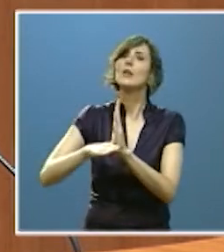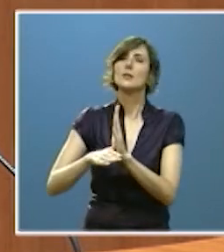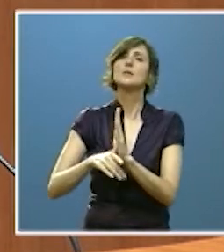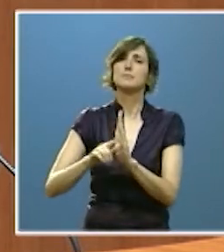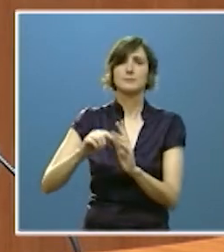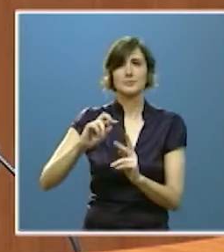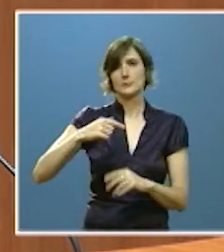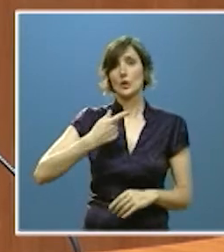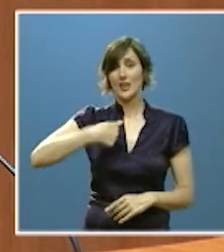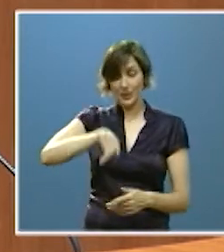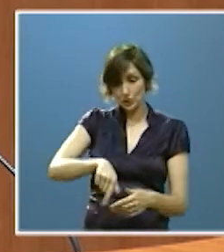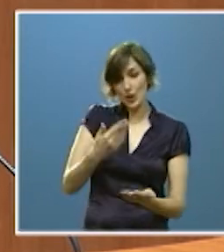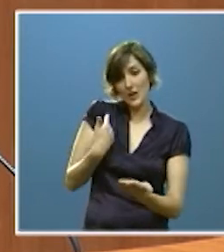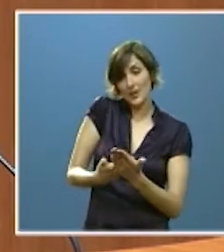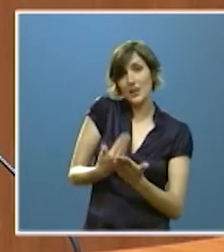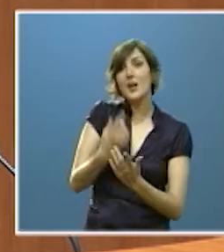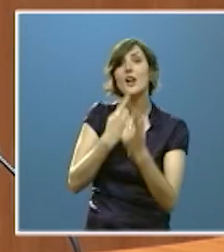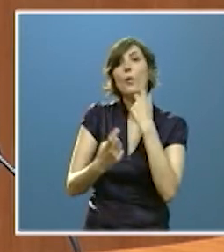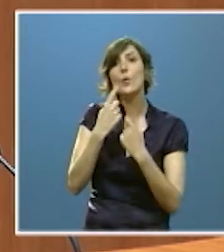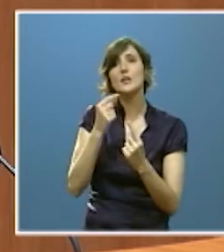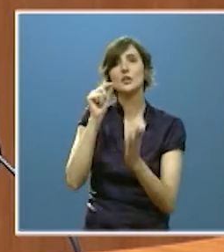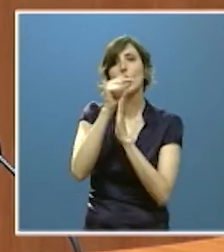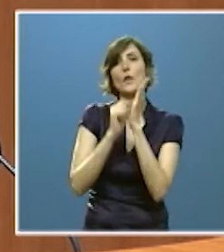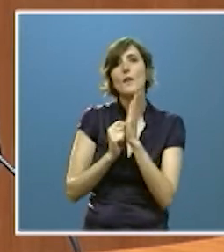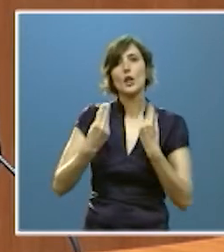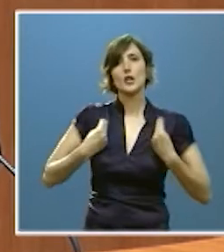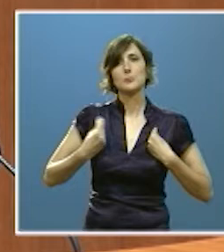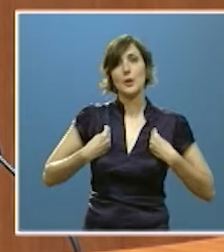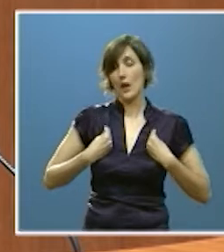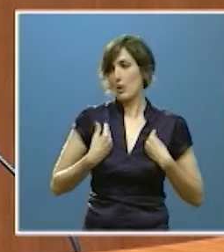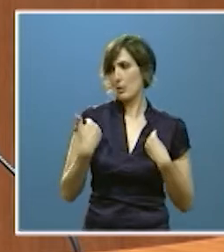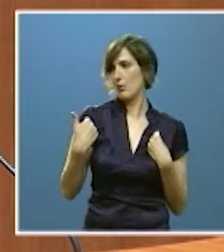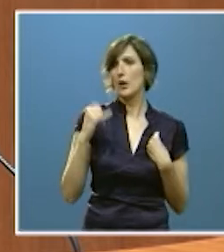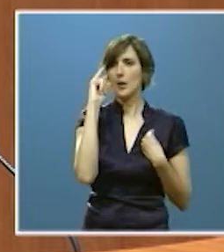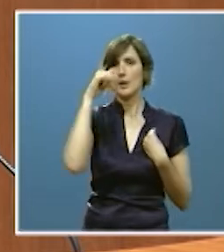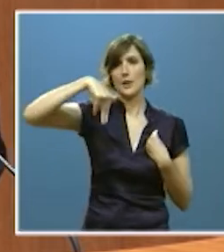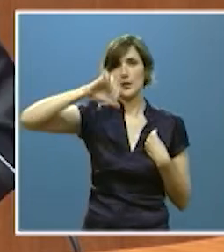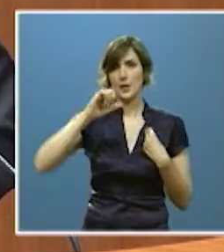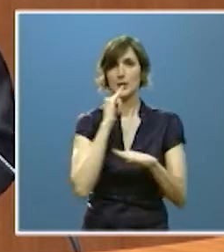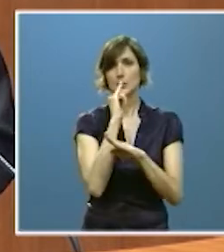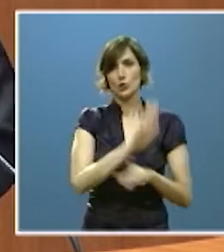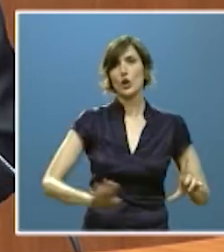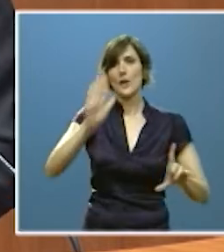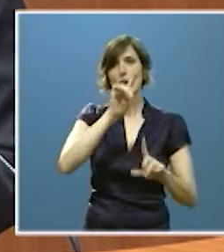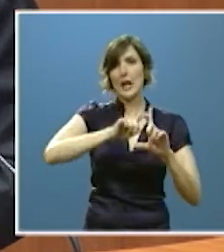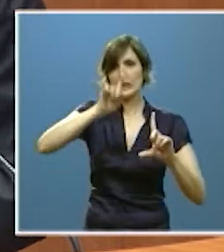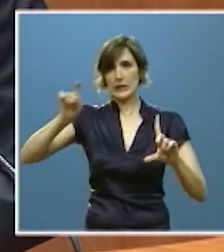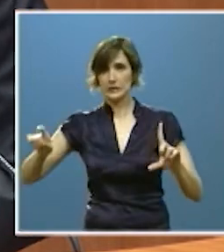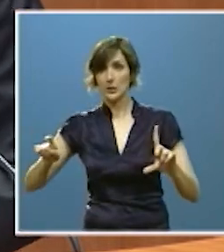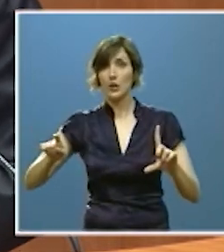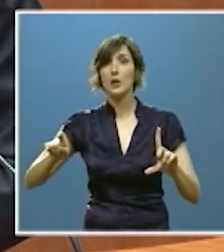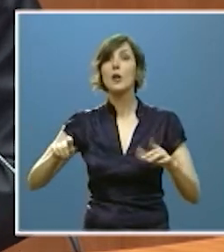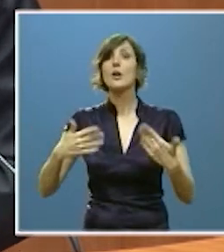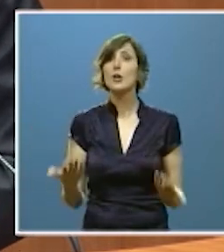de la reciente encuesta de condiciones de vida hecha pública por el INE todo lo cual significa que